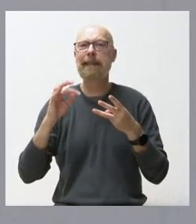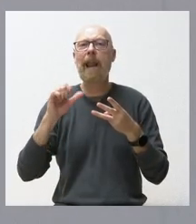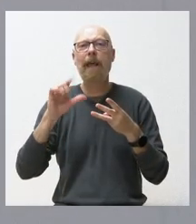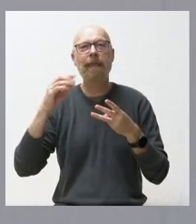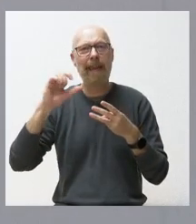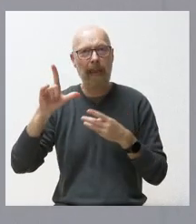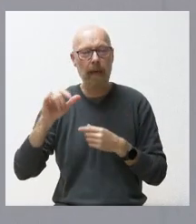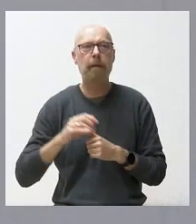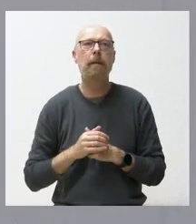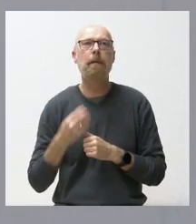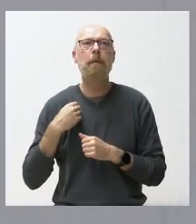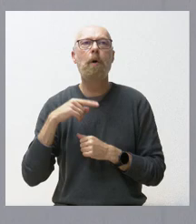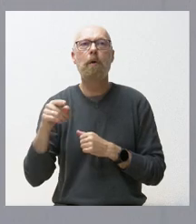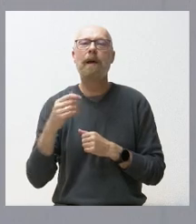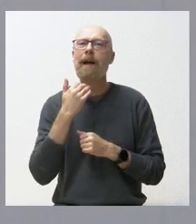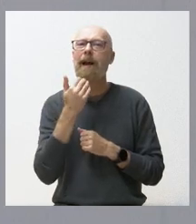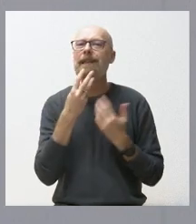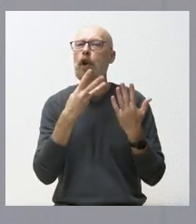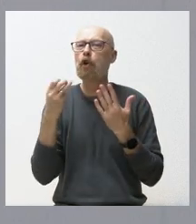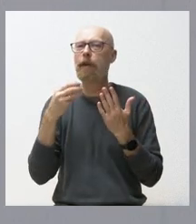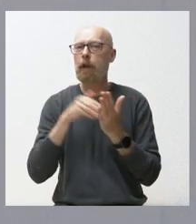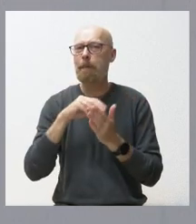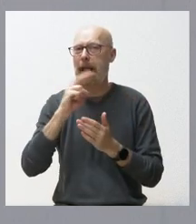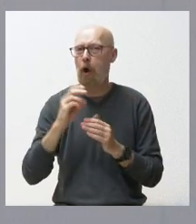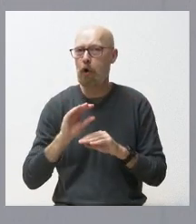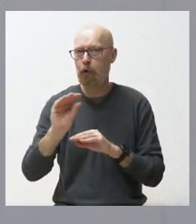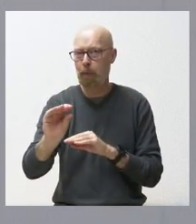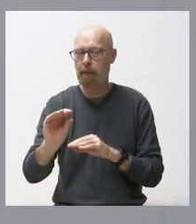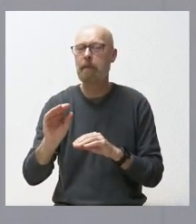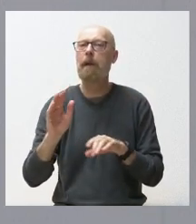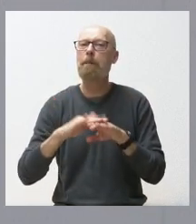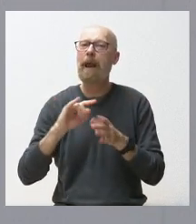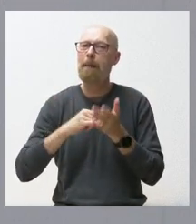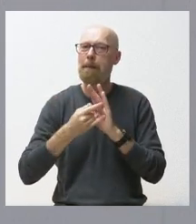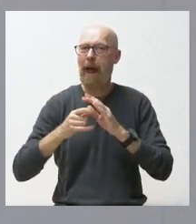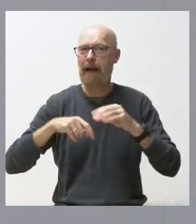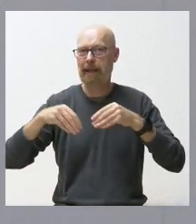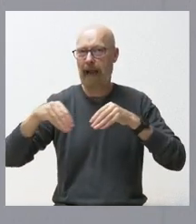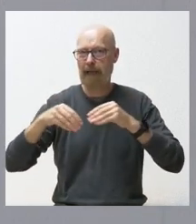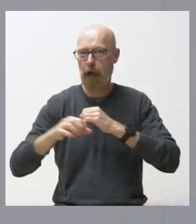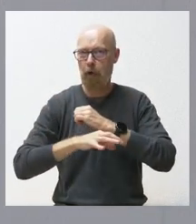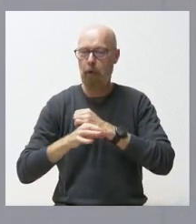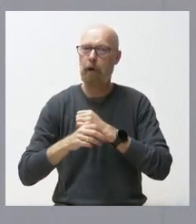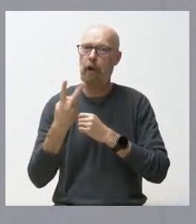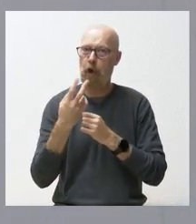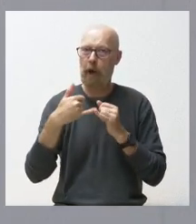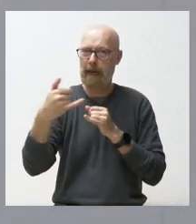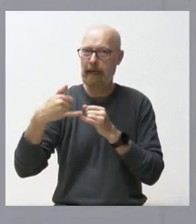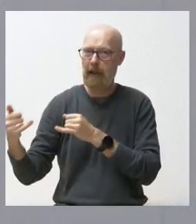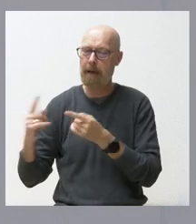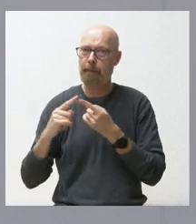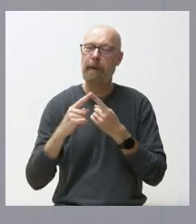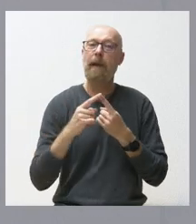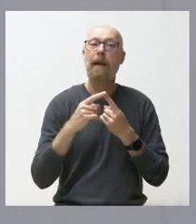estamos hablando de casi 800.000 euros de subvención para ese plan estratégico en dos grandes líneas, que es el que tiene que ver con la inteligencia